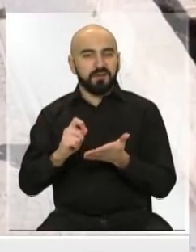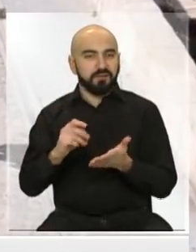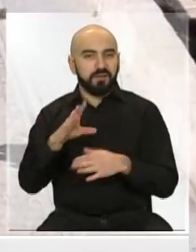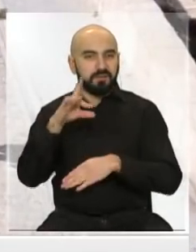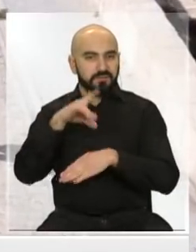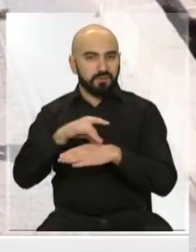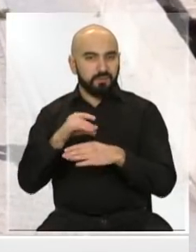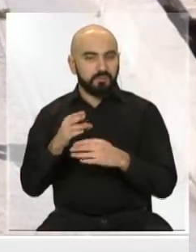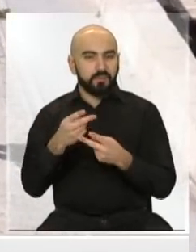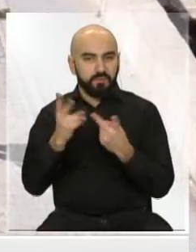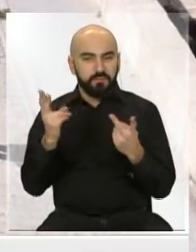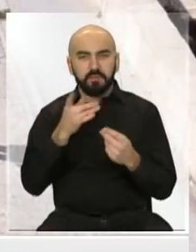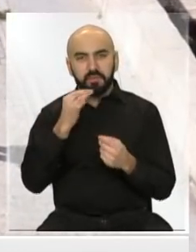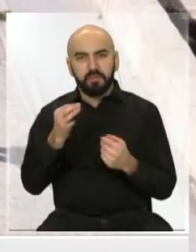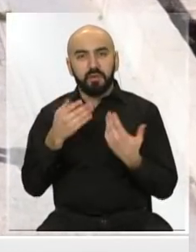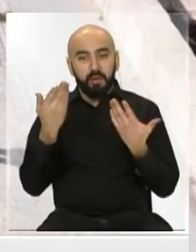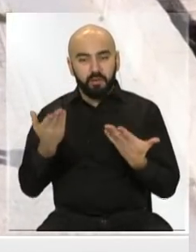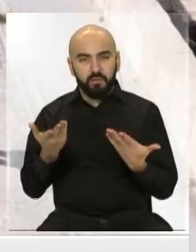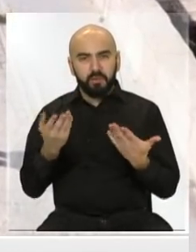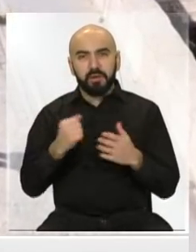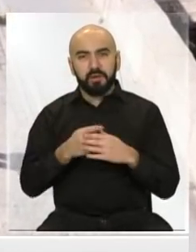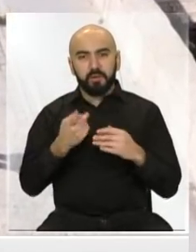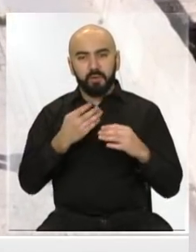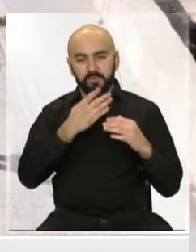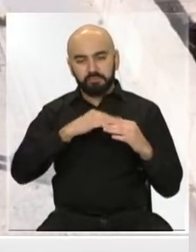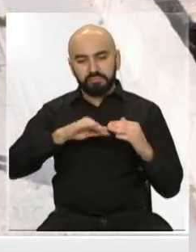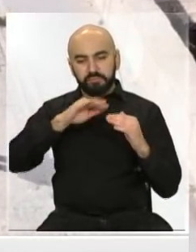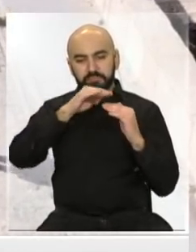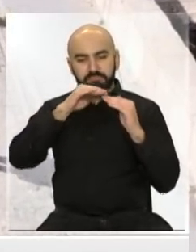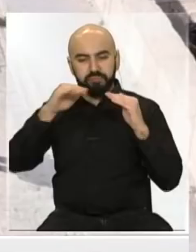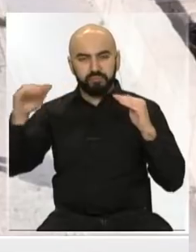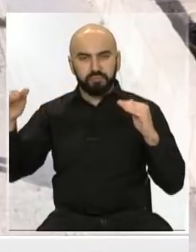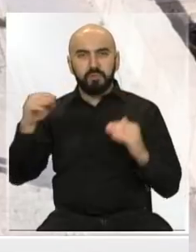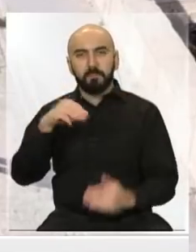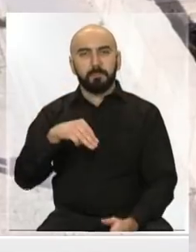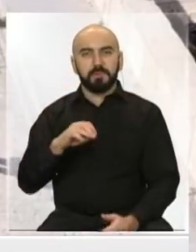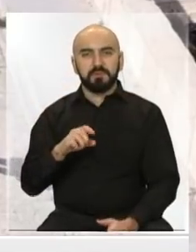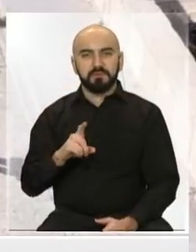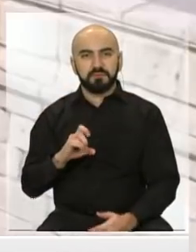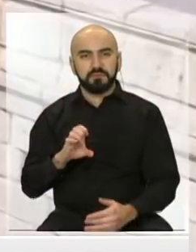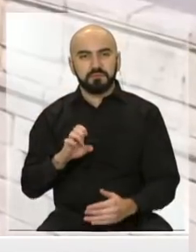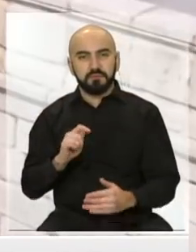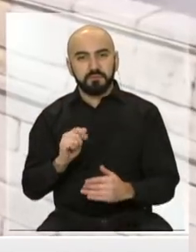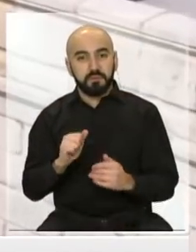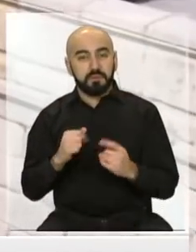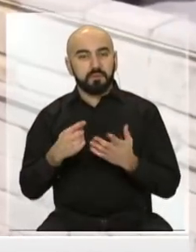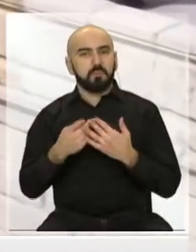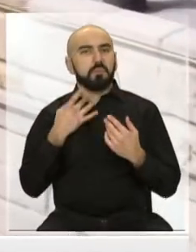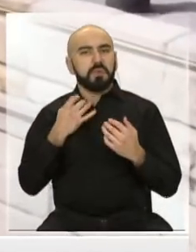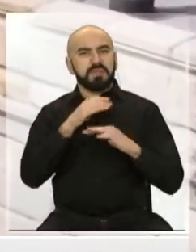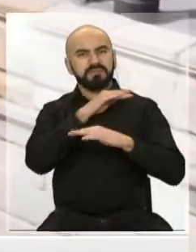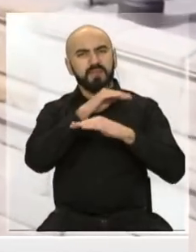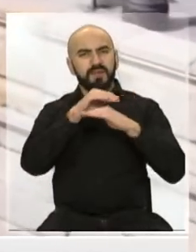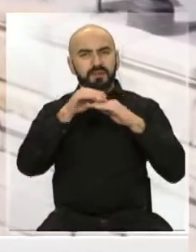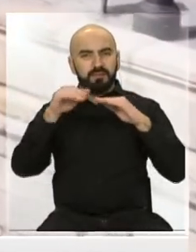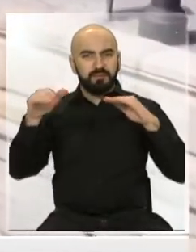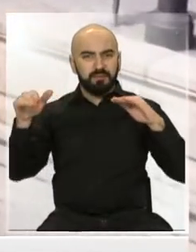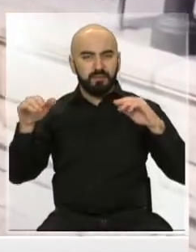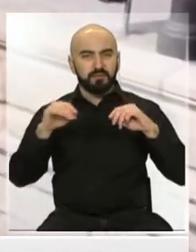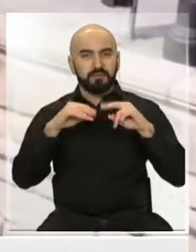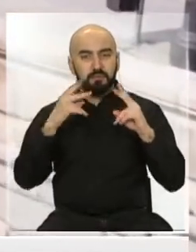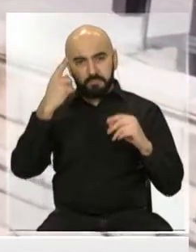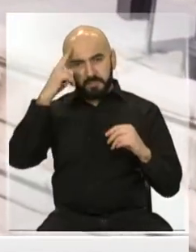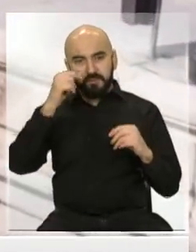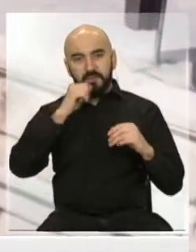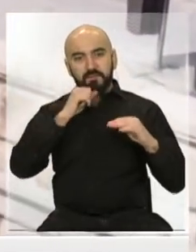de que estamos en una meseta. Exacto. Podríamos hablar de una meseta por la estabilidad en términos de contagio, pero... Todavía no